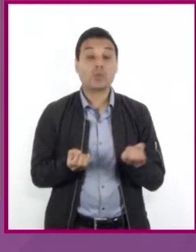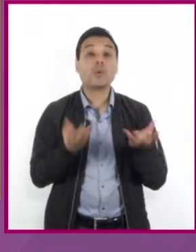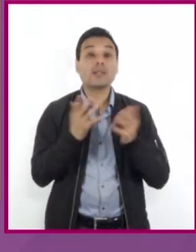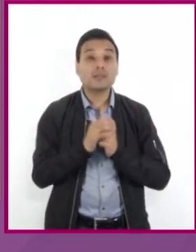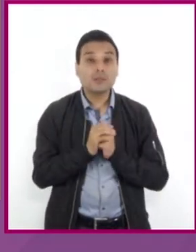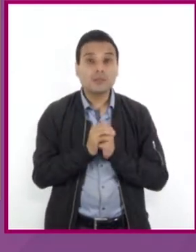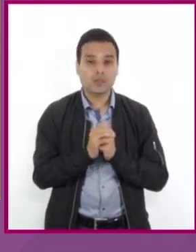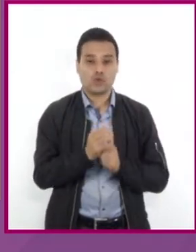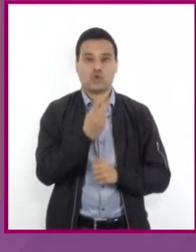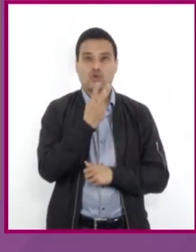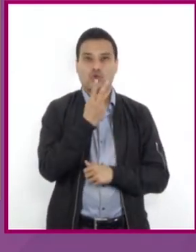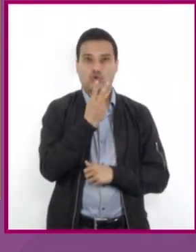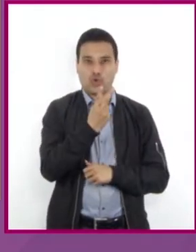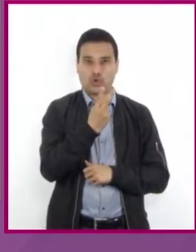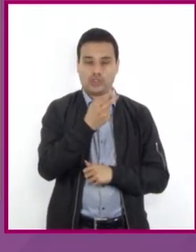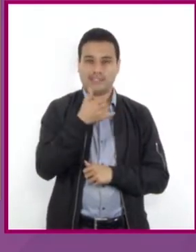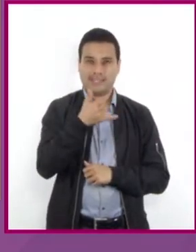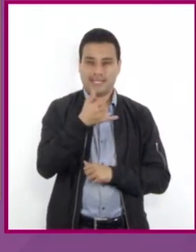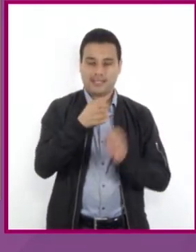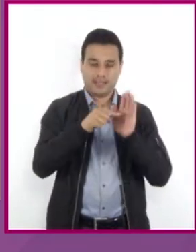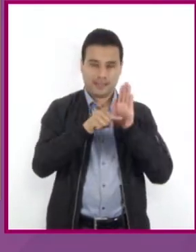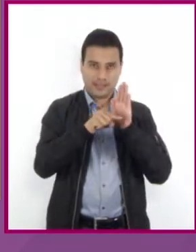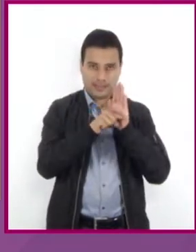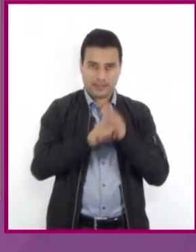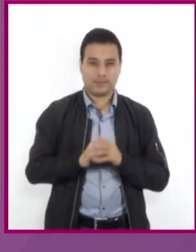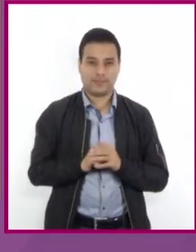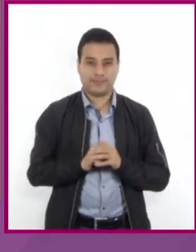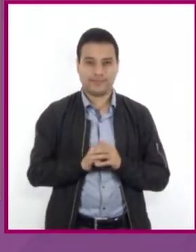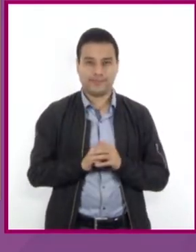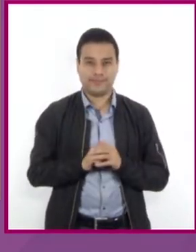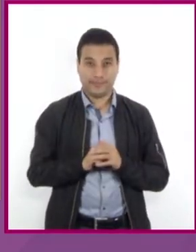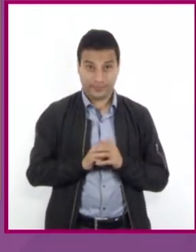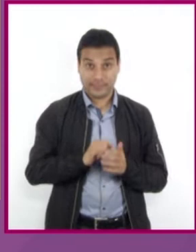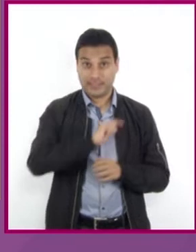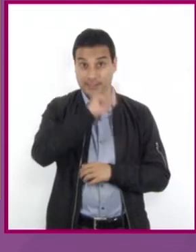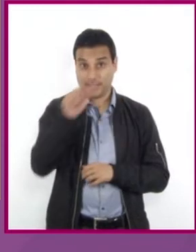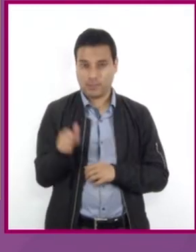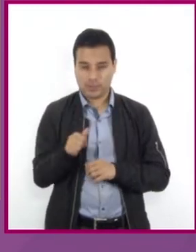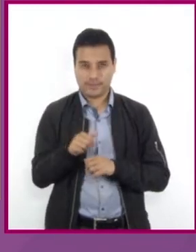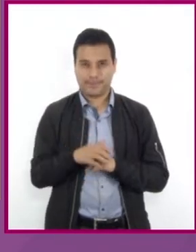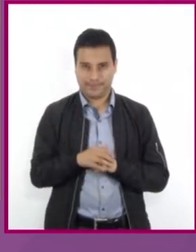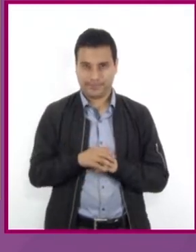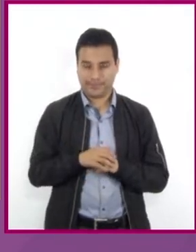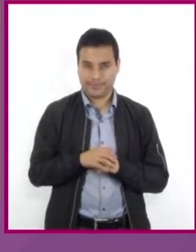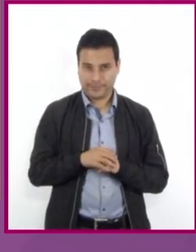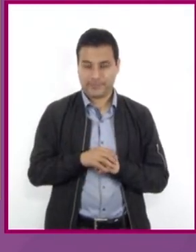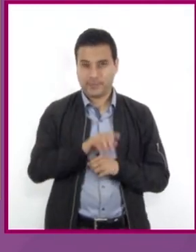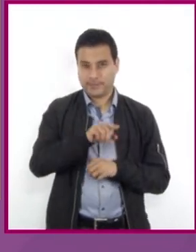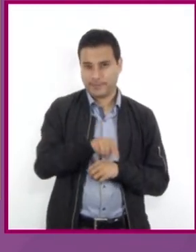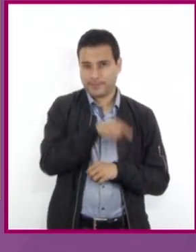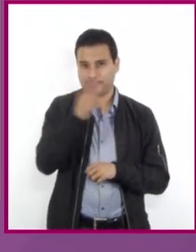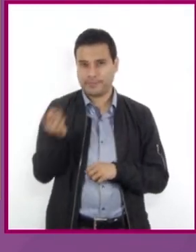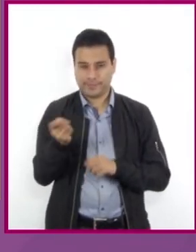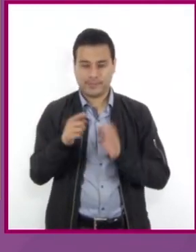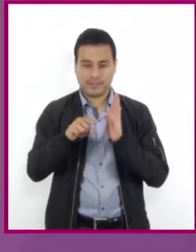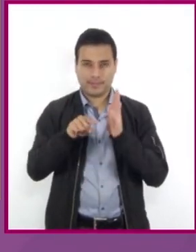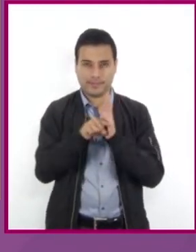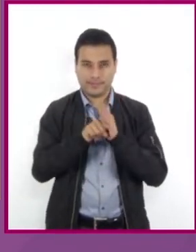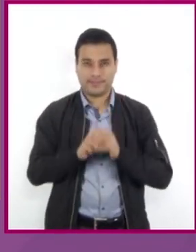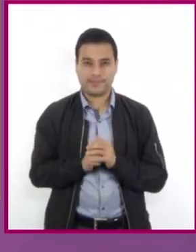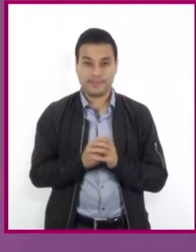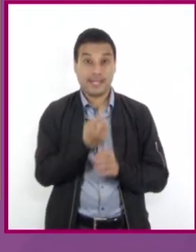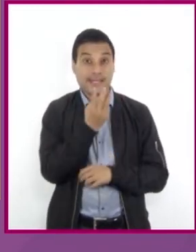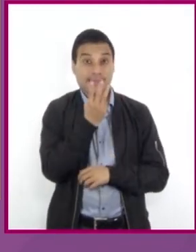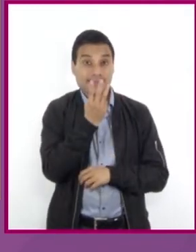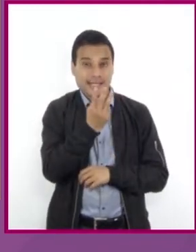a 2Y negativo y restamos los términos numéricos del miembro derecho de la igualdad. 3 positivo